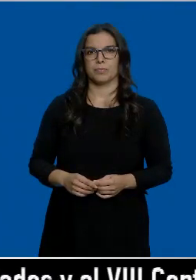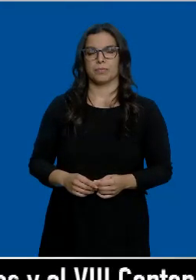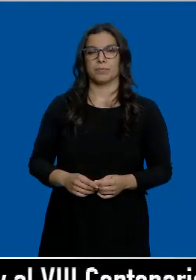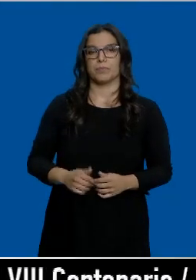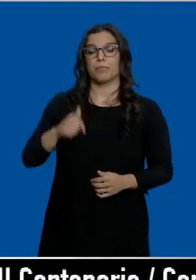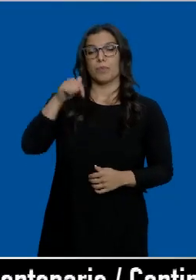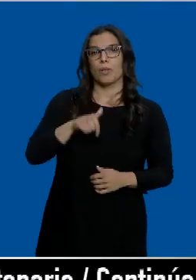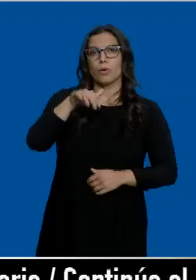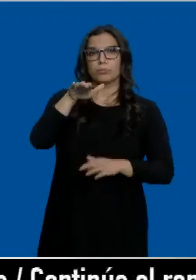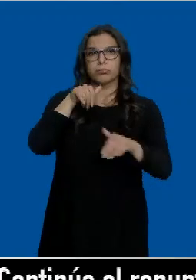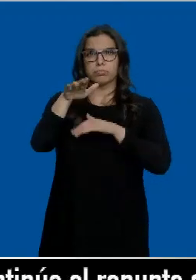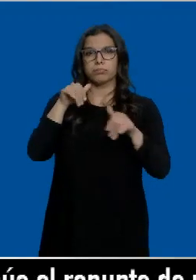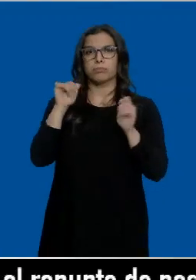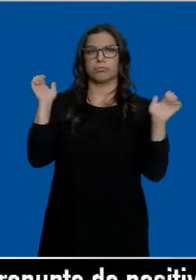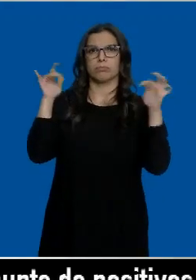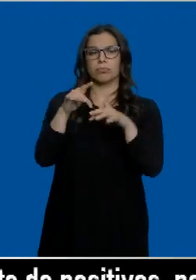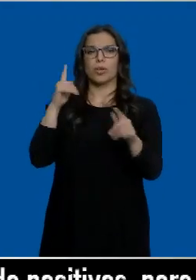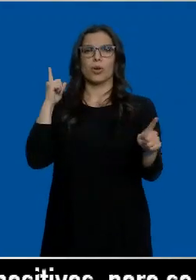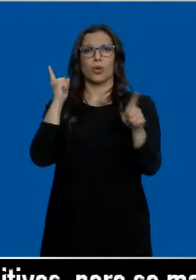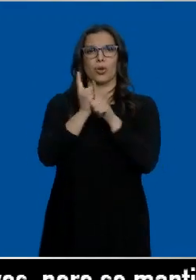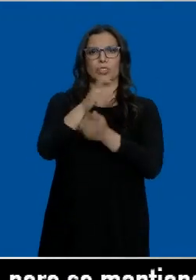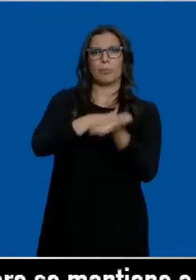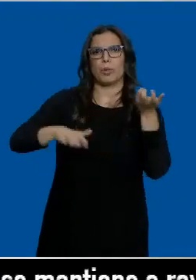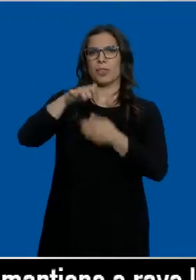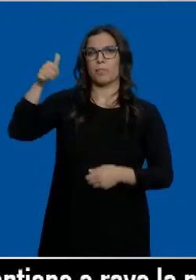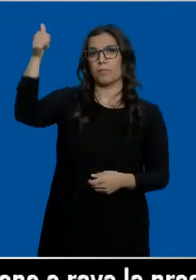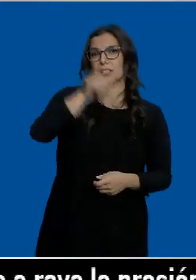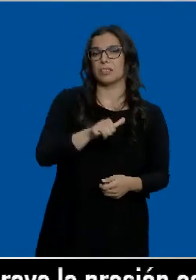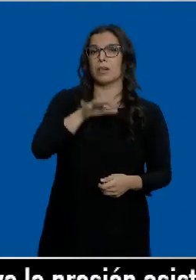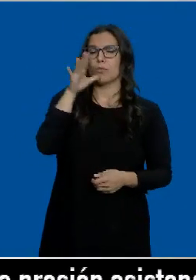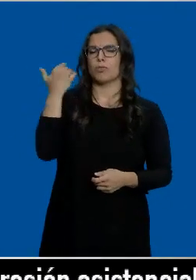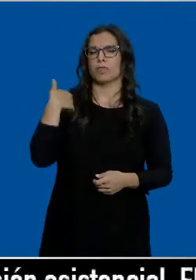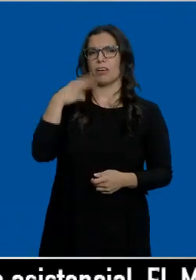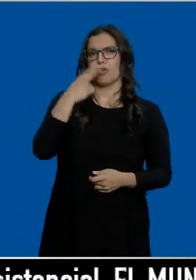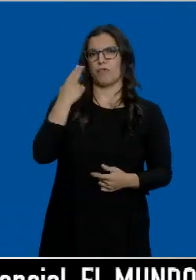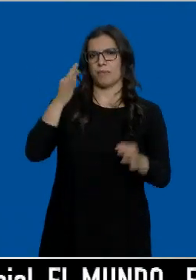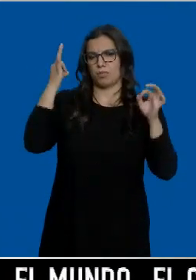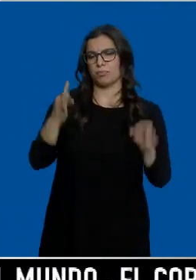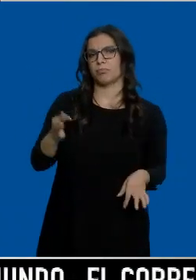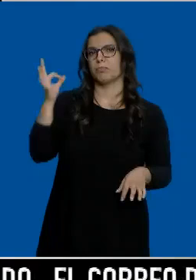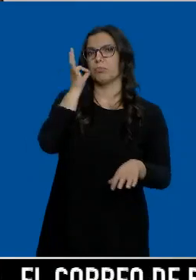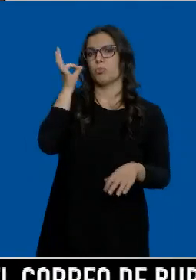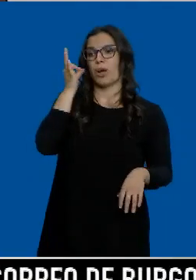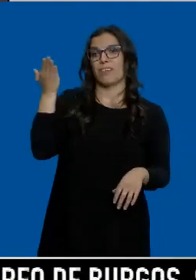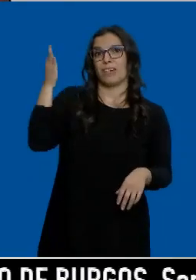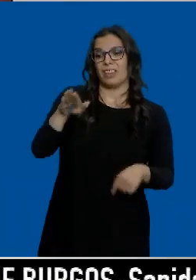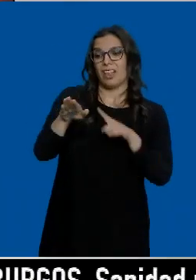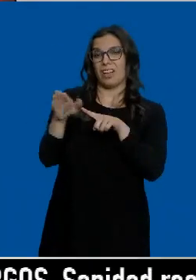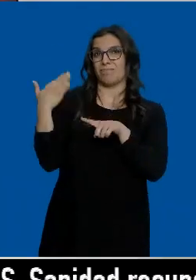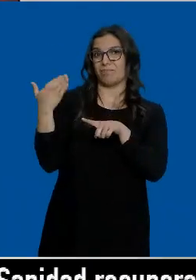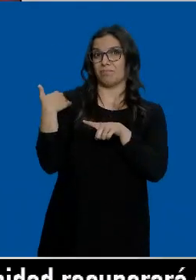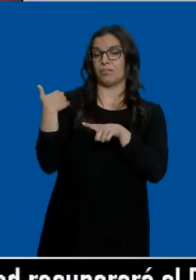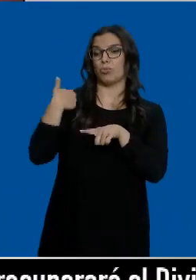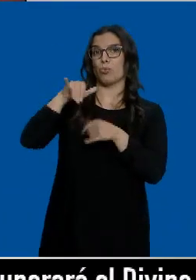Hoy se han convocado concentraciones de repulsa contra la violencia machista después de confirmarse la muerte de la mujer que fue